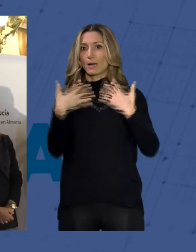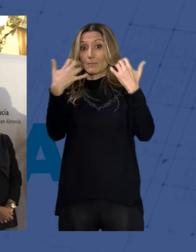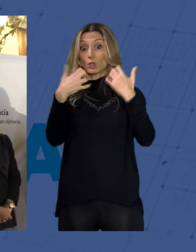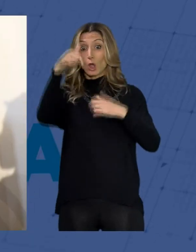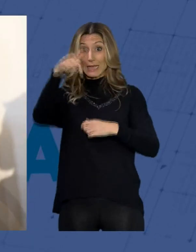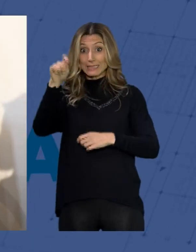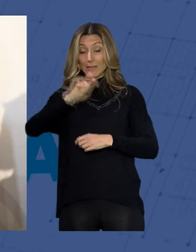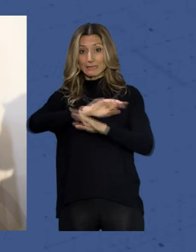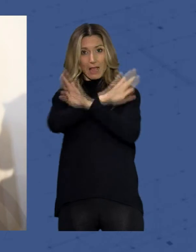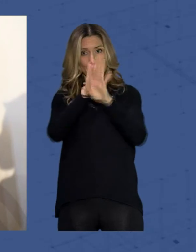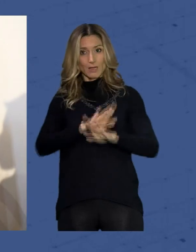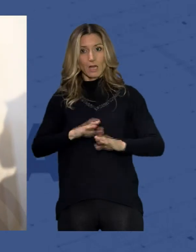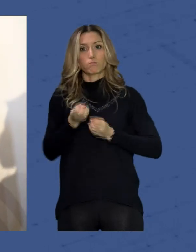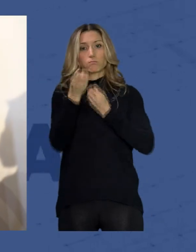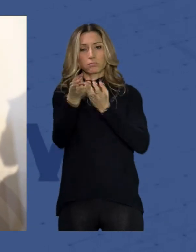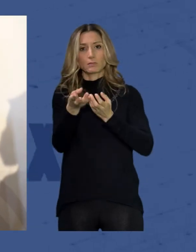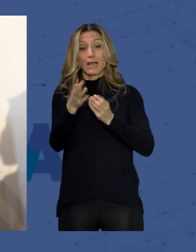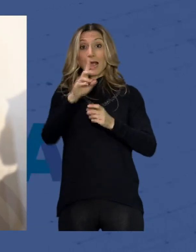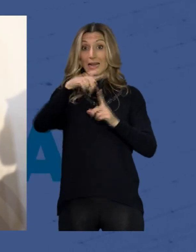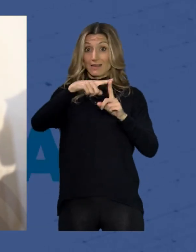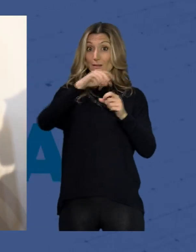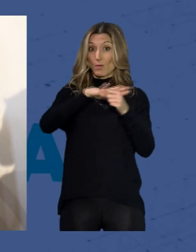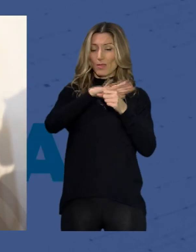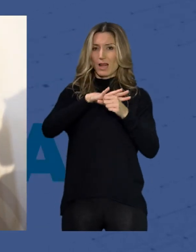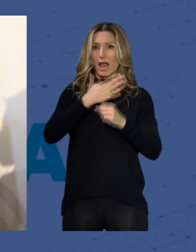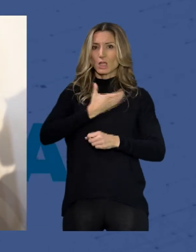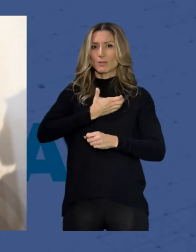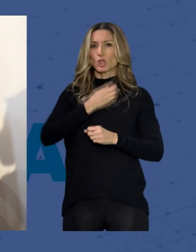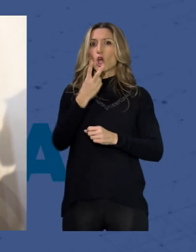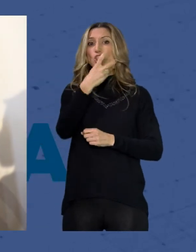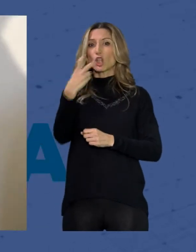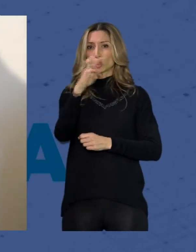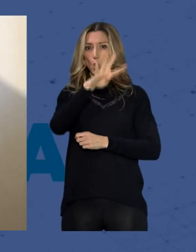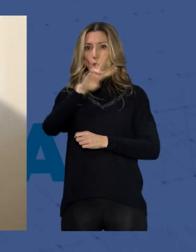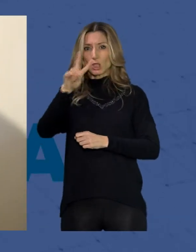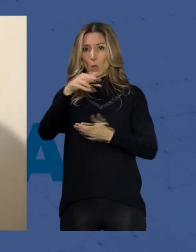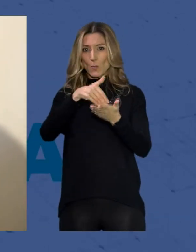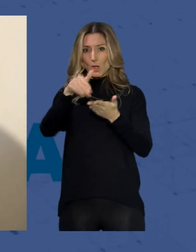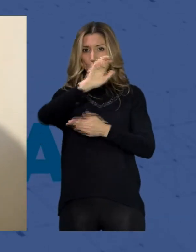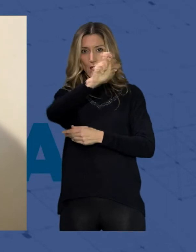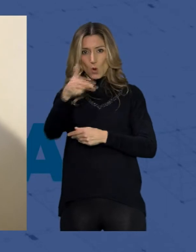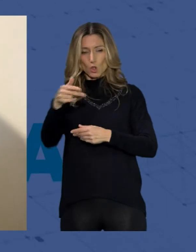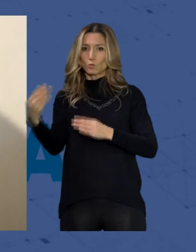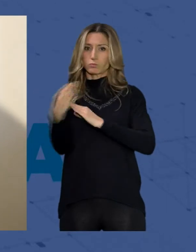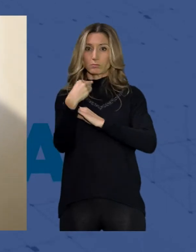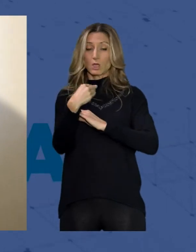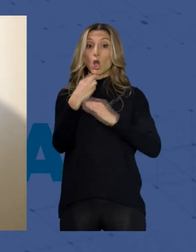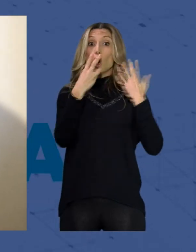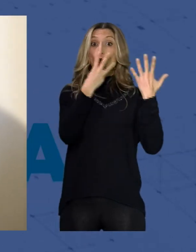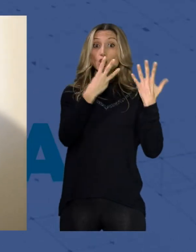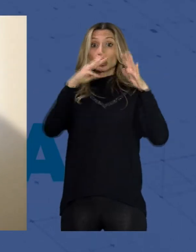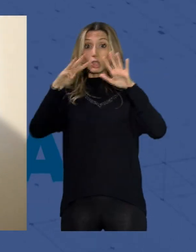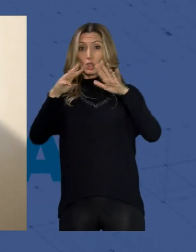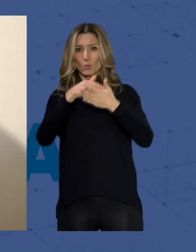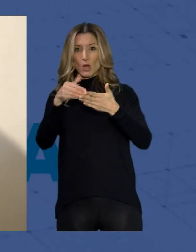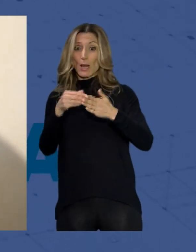mes a nivel provincial el documento destina a Almería una partida de 242 millones de euros 88 millones más que en el